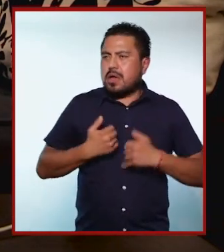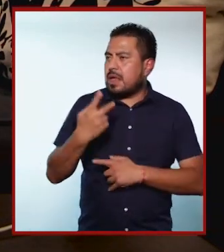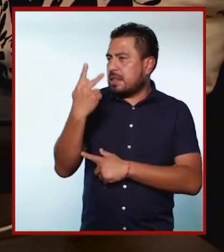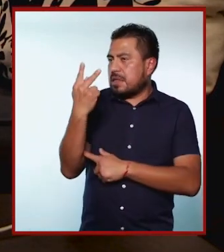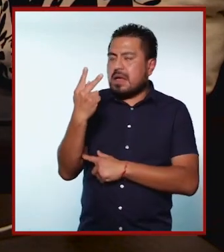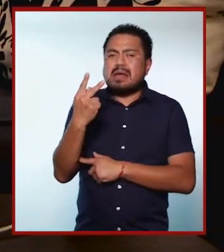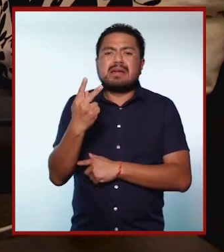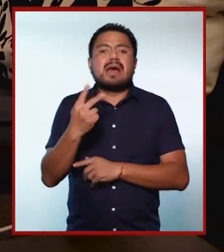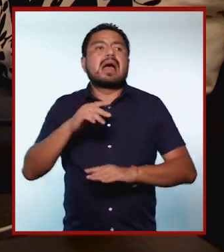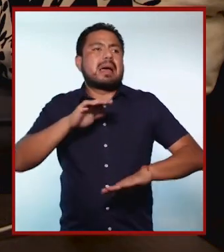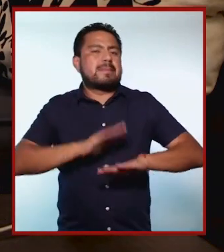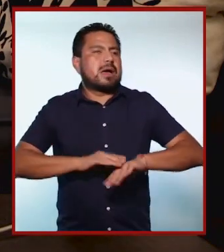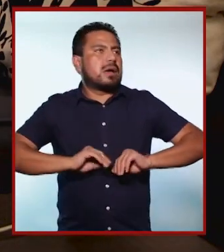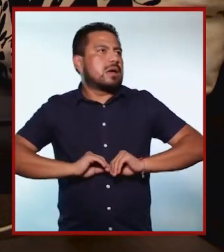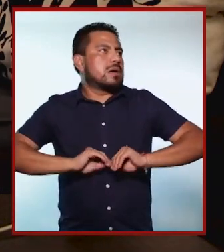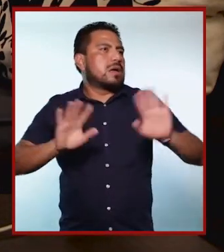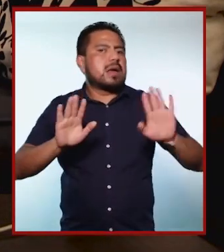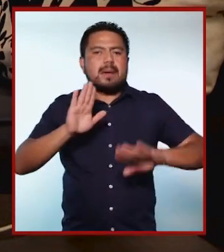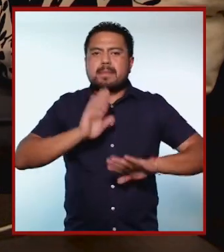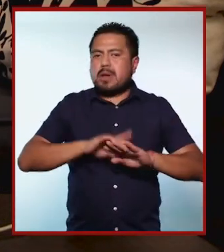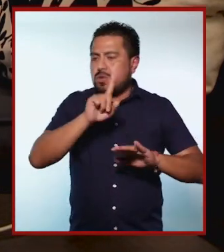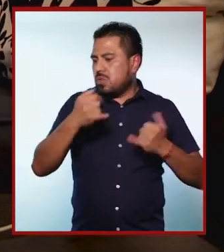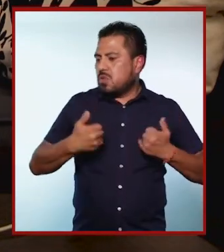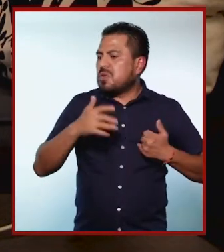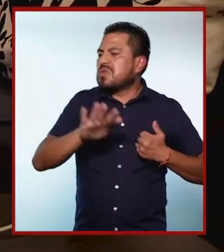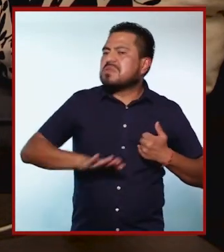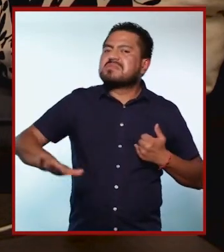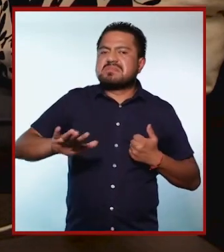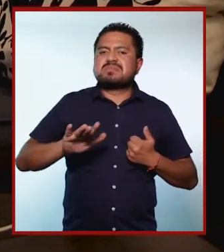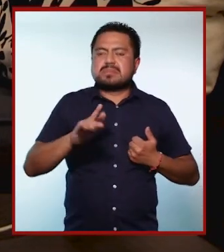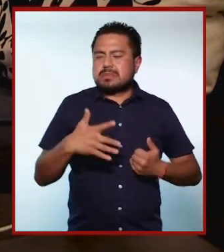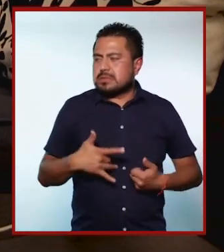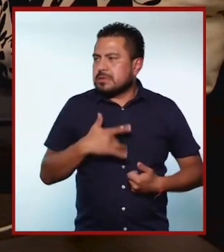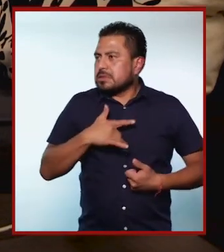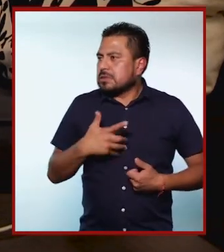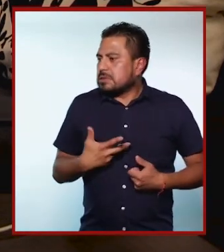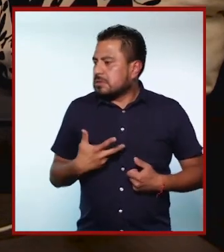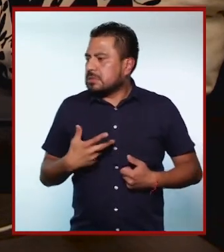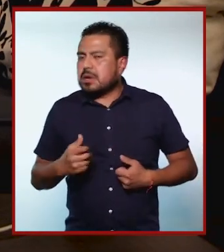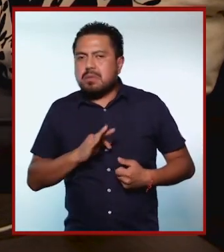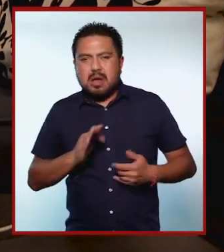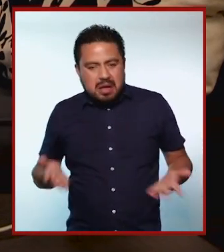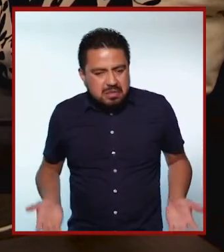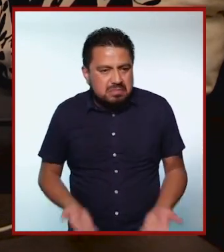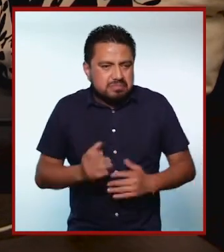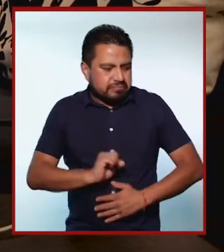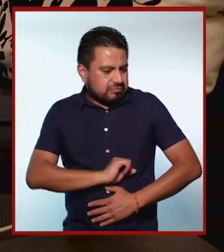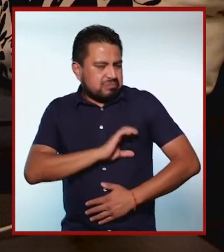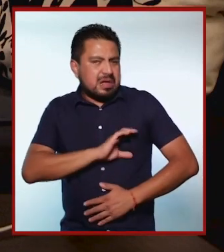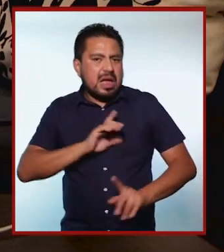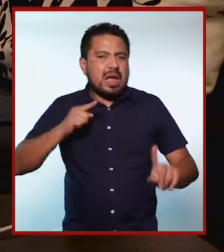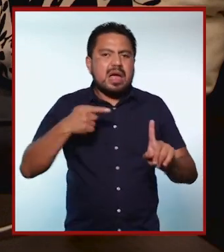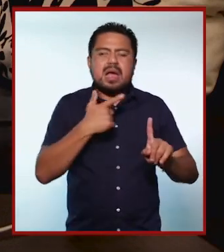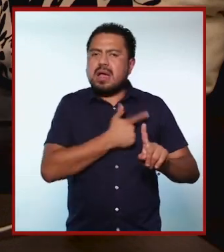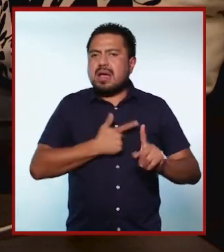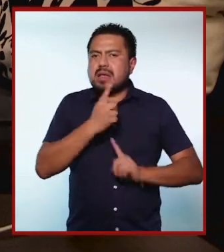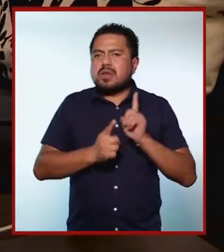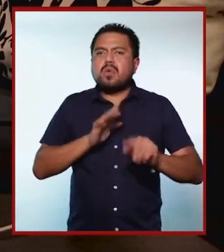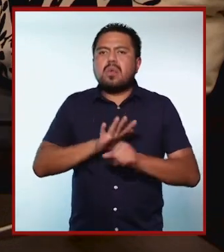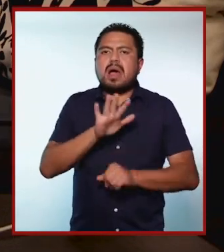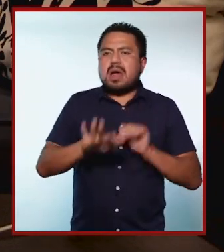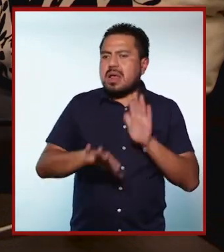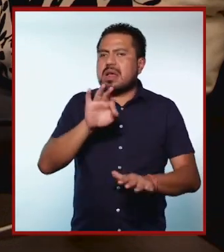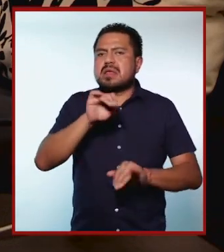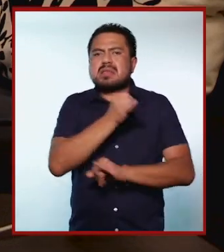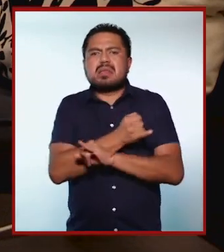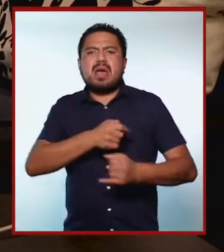aquí para Jóvenes en TV, y me queda más que claro que más de un joven le vas a inspirar para poder animarse a dedicarse a lo que le guste,